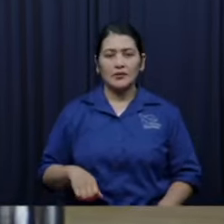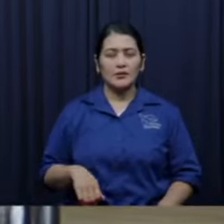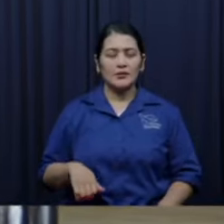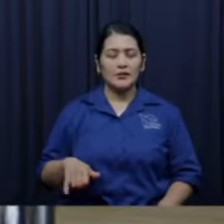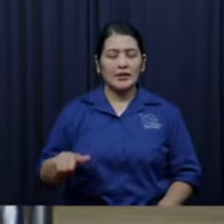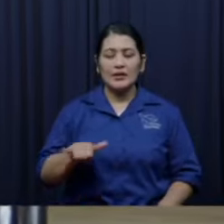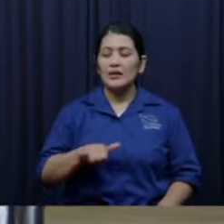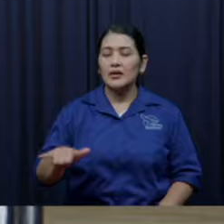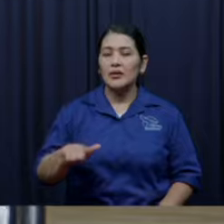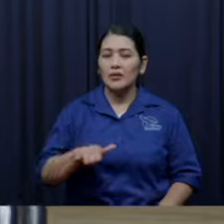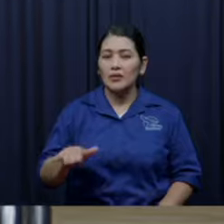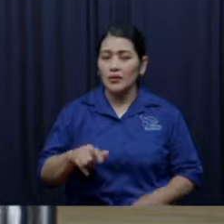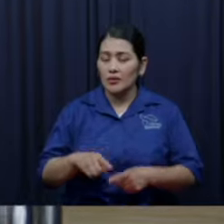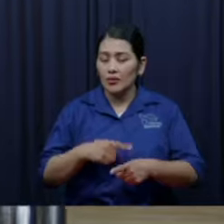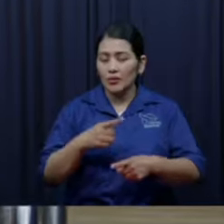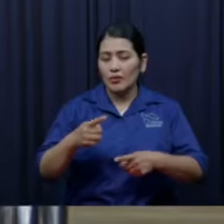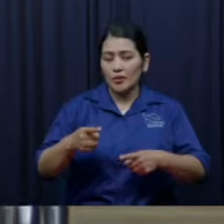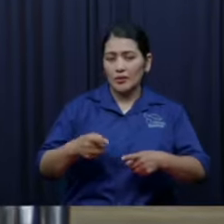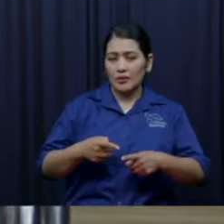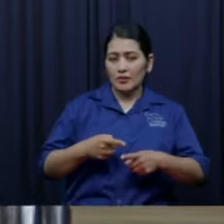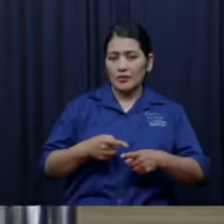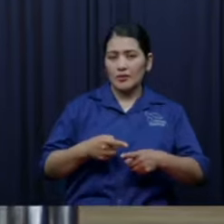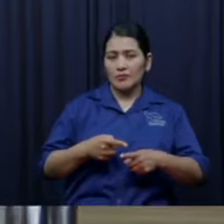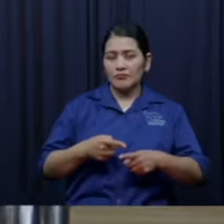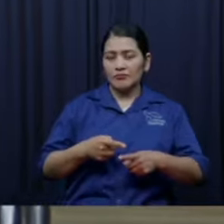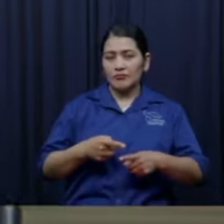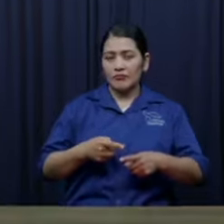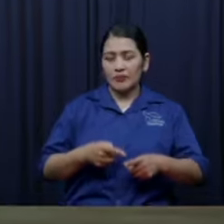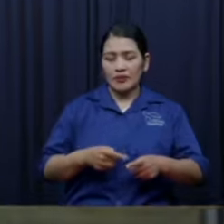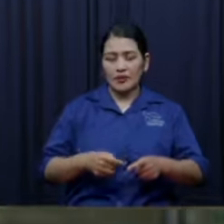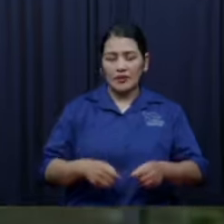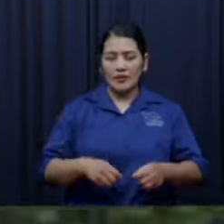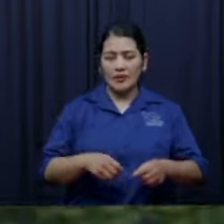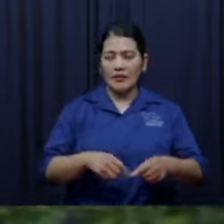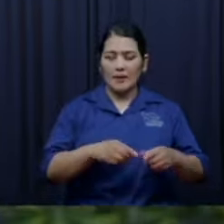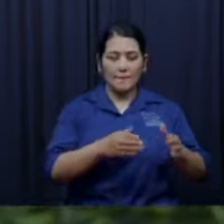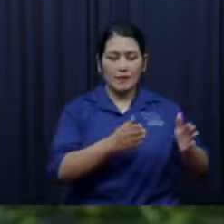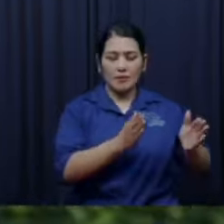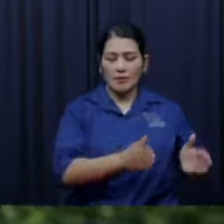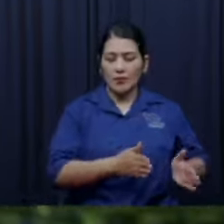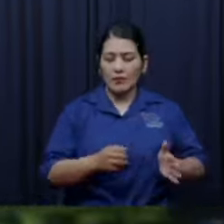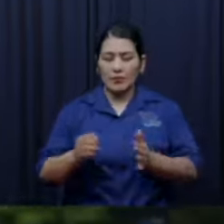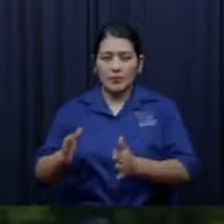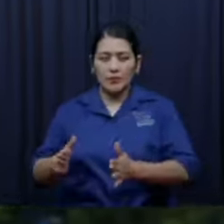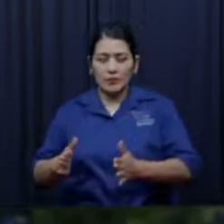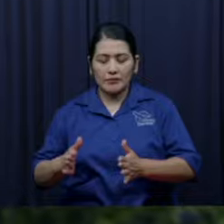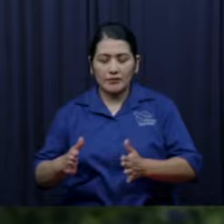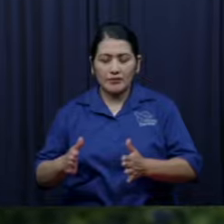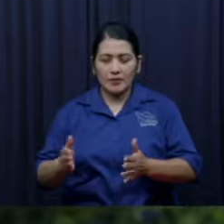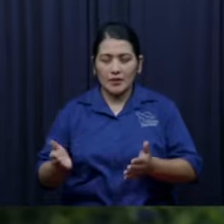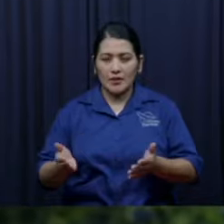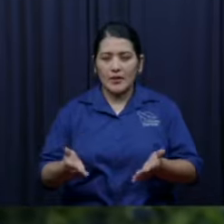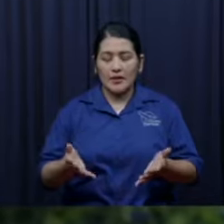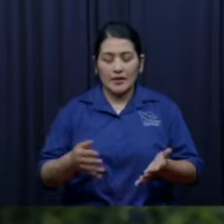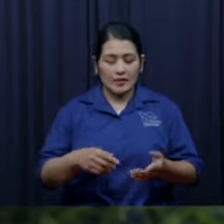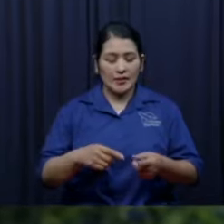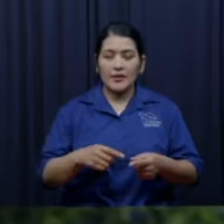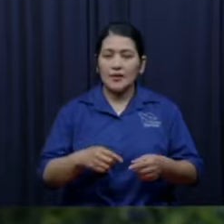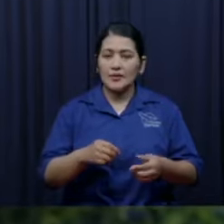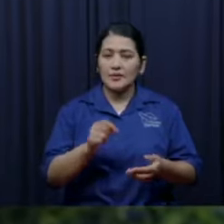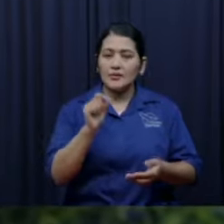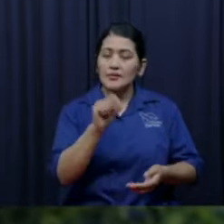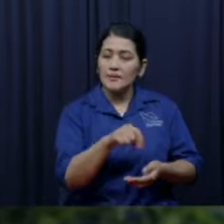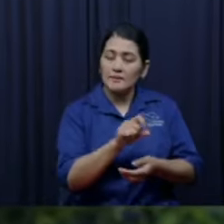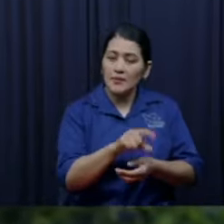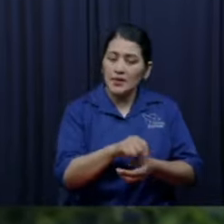o de algunas otras minerales que el señor pueda permitir que tenga pero le pasan tríos de hierro y se va